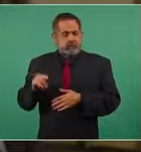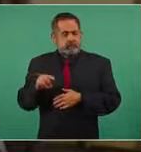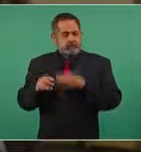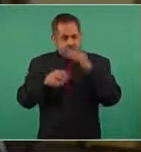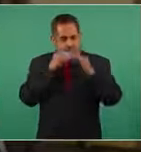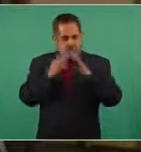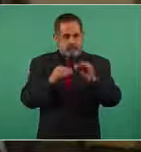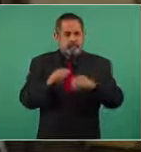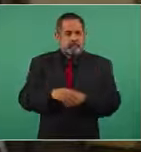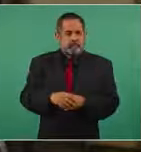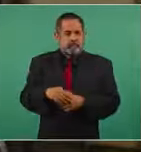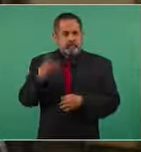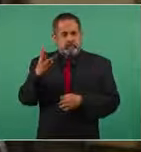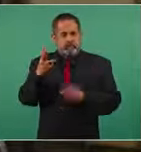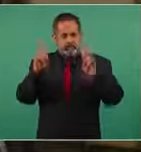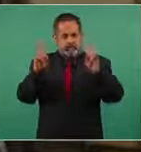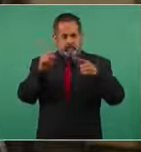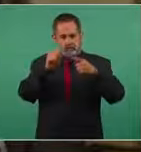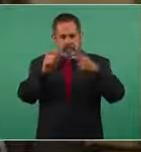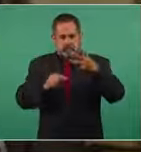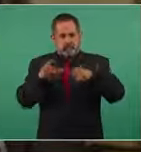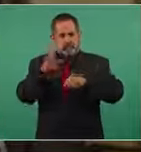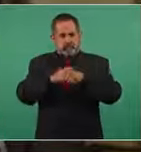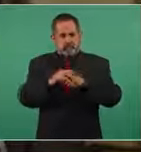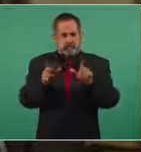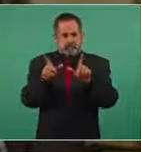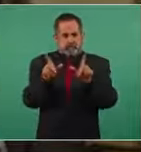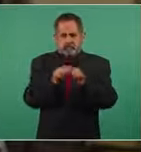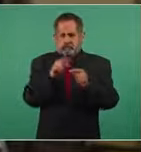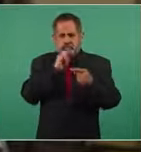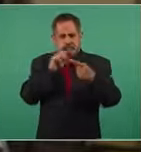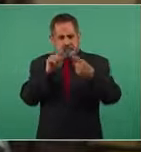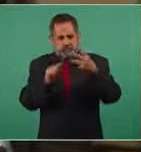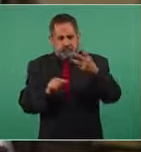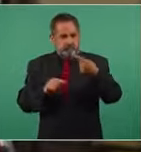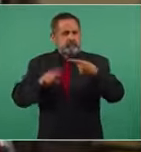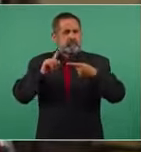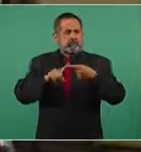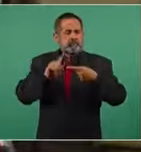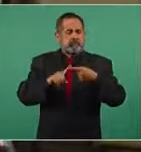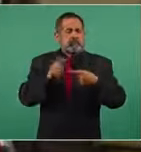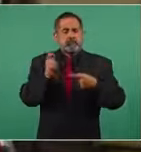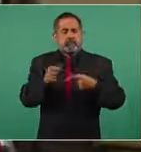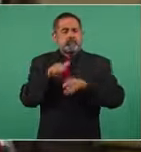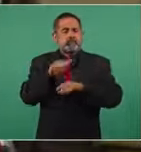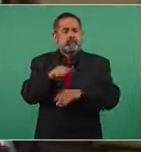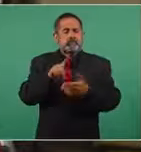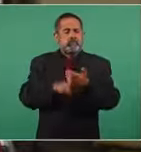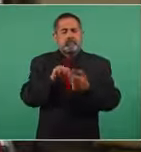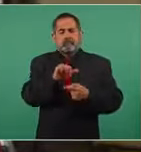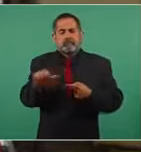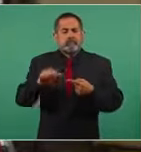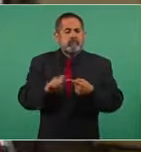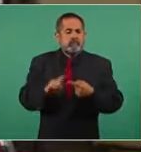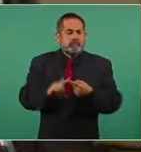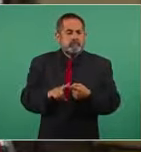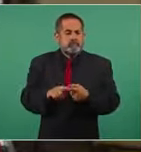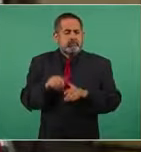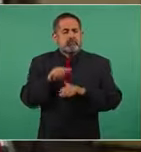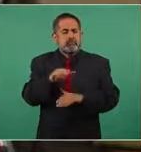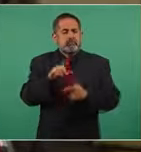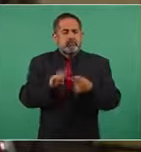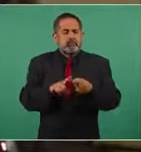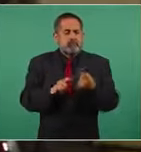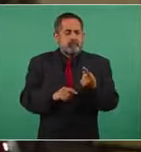Traigo tres temas, si usted me lo permite, son rapidísimos. El primero es referente a la cuestión